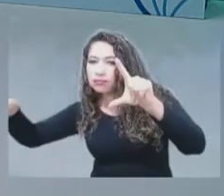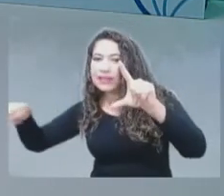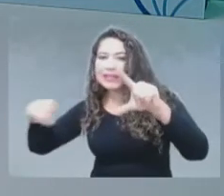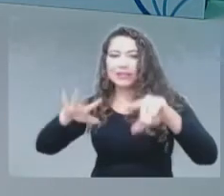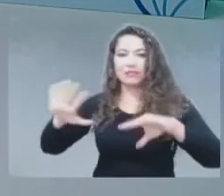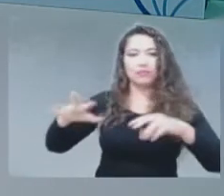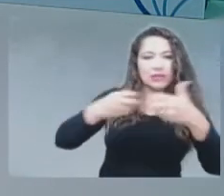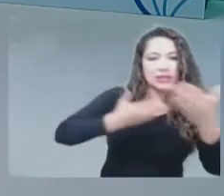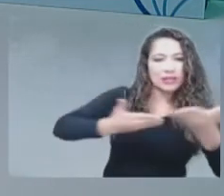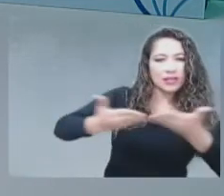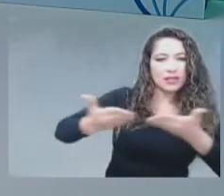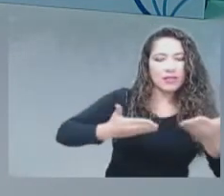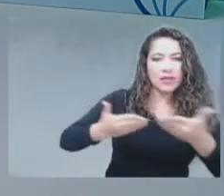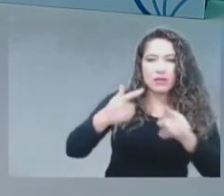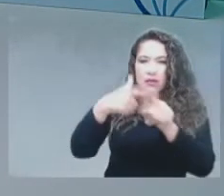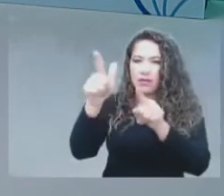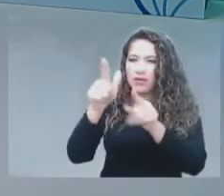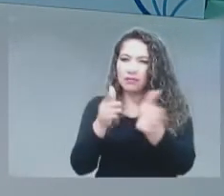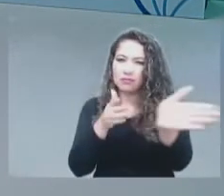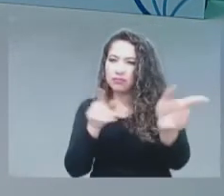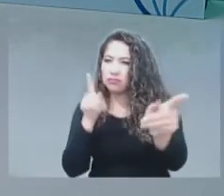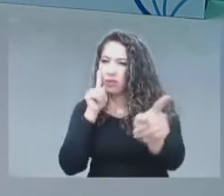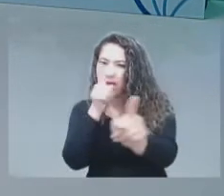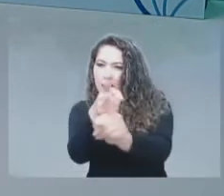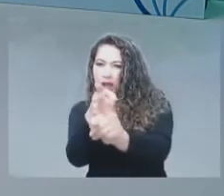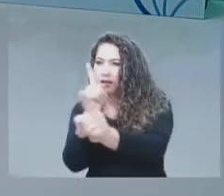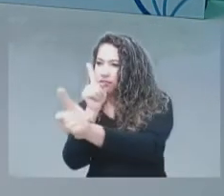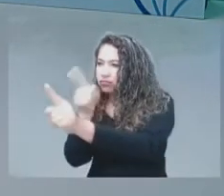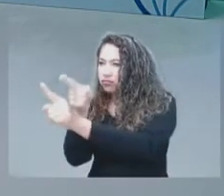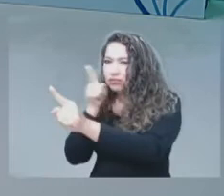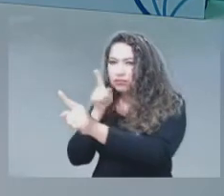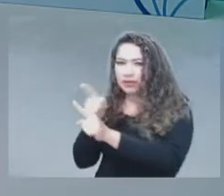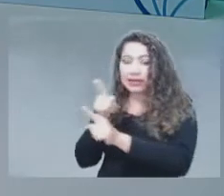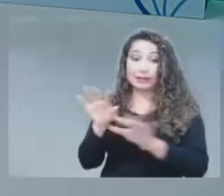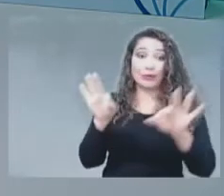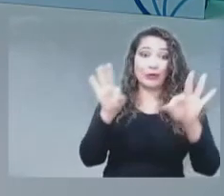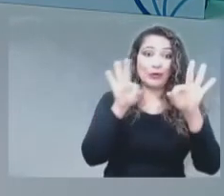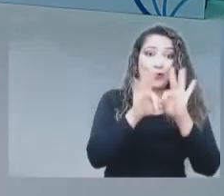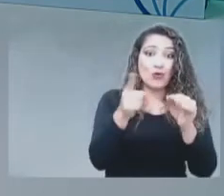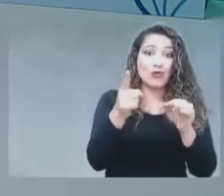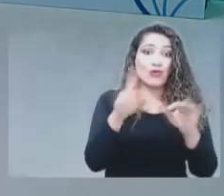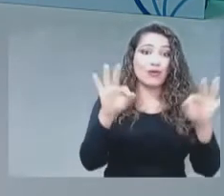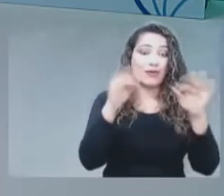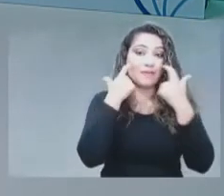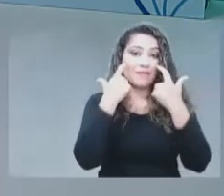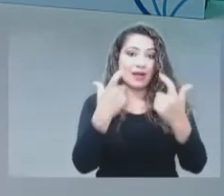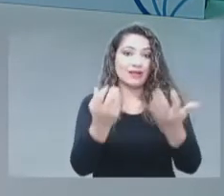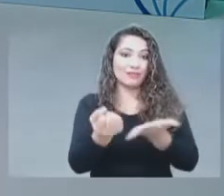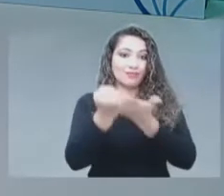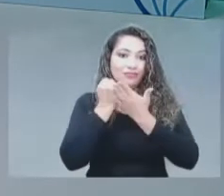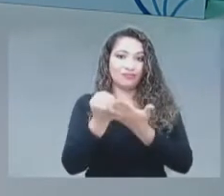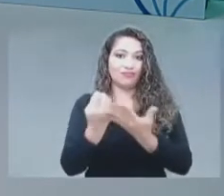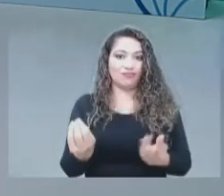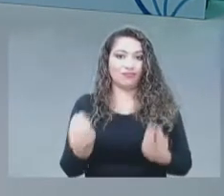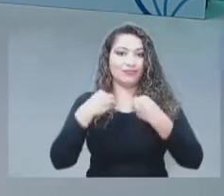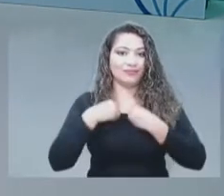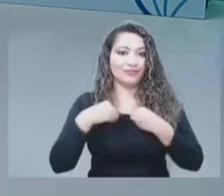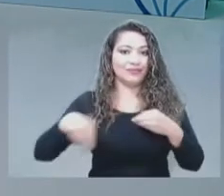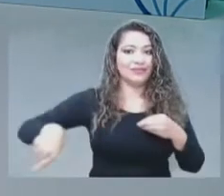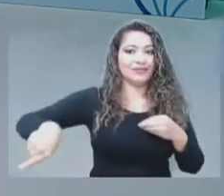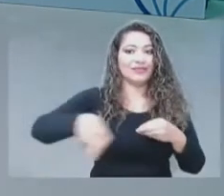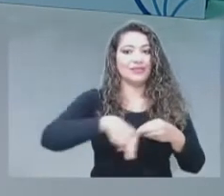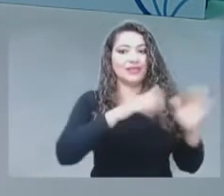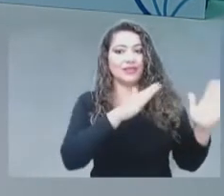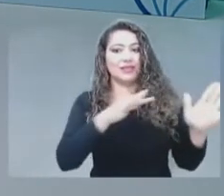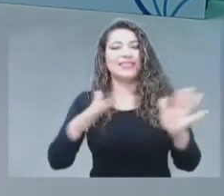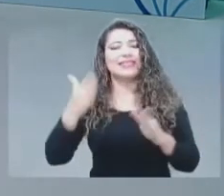un servicio muy atractivo, muy interesante para beneficio de la sociedad. Y sobre todo en aquella época de pandemia, donde